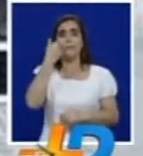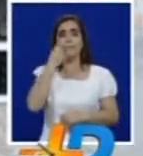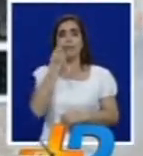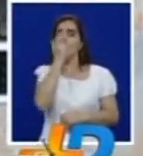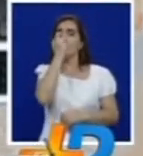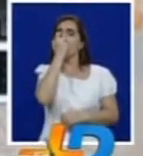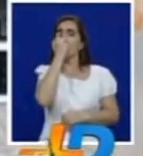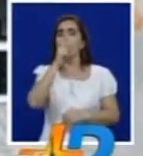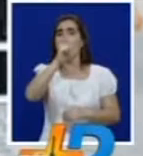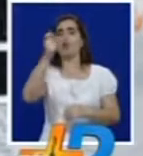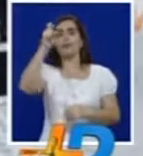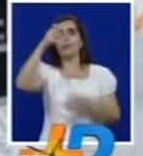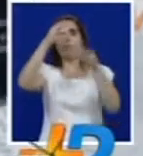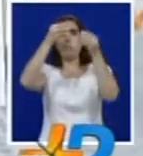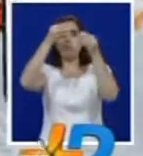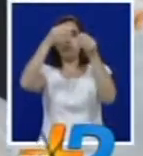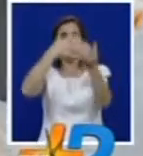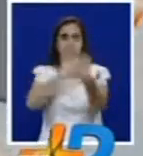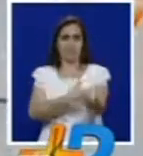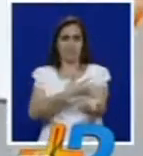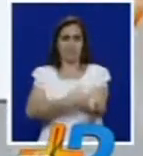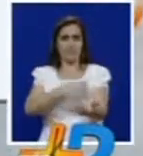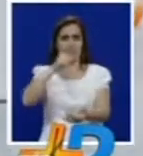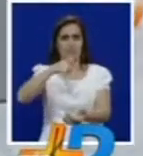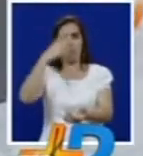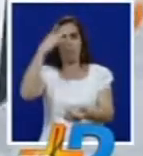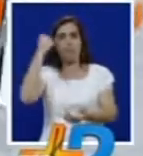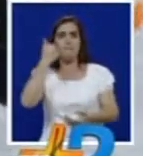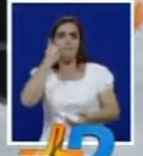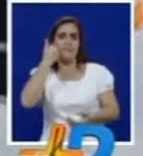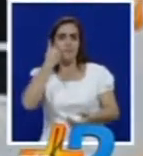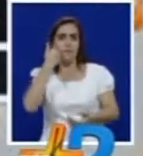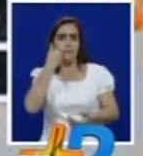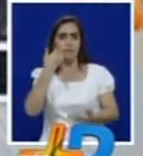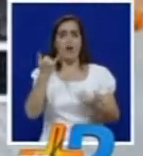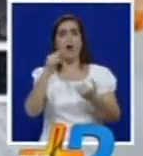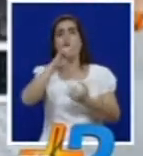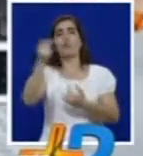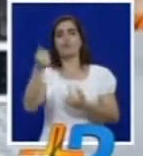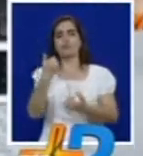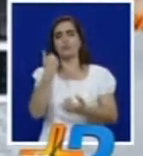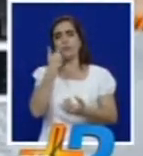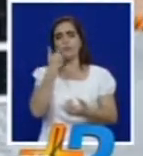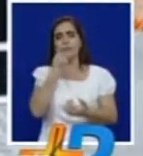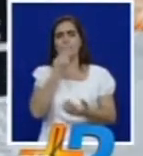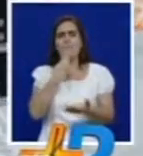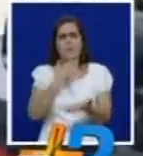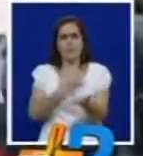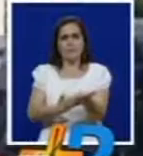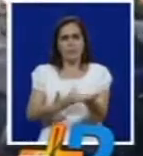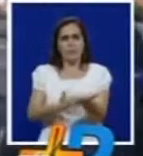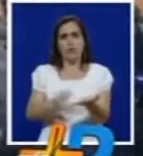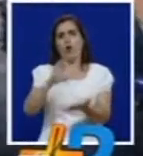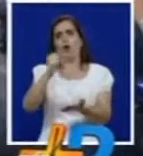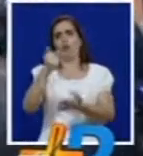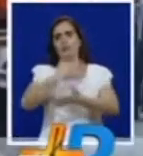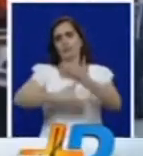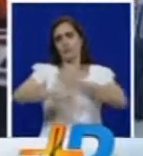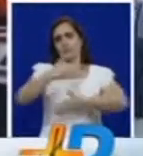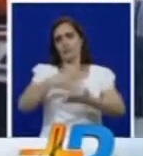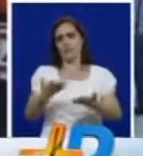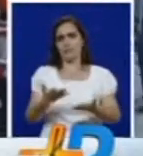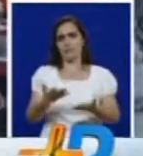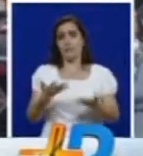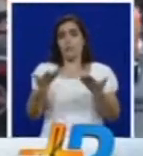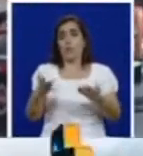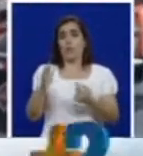de la función de sangre, por cuestiones que subren, leucemia, y así a veces una línea discapacitada. No pudieron ser trasladados